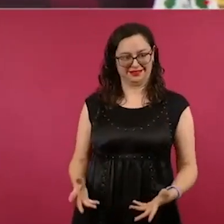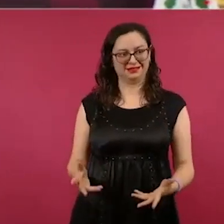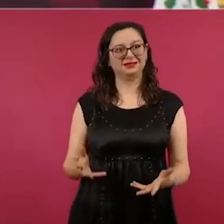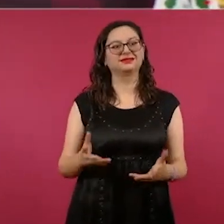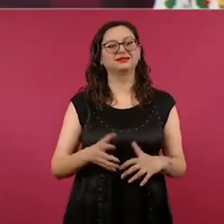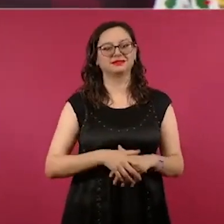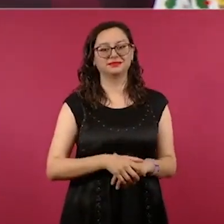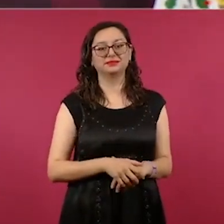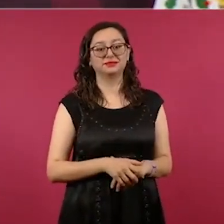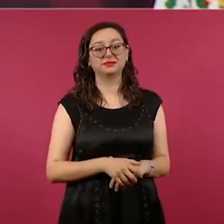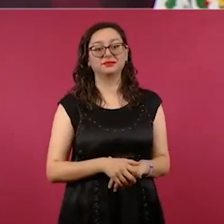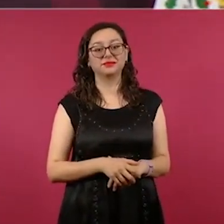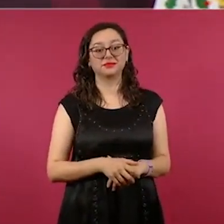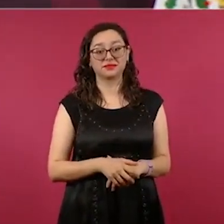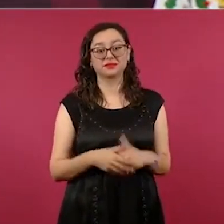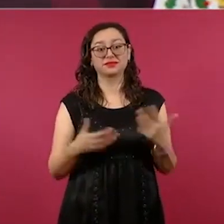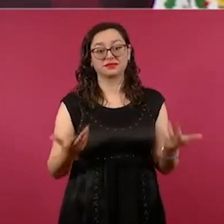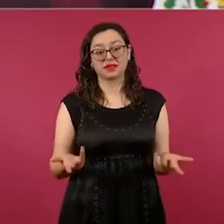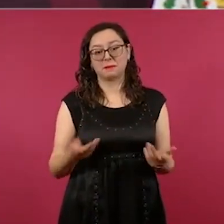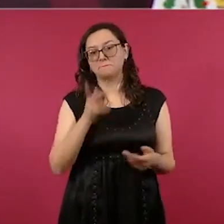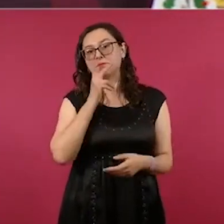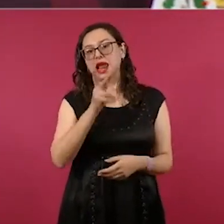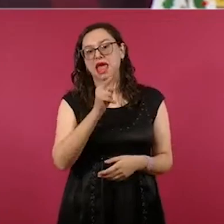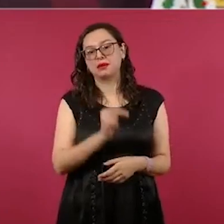fue una zamarreada.